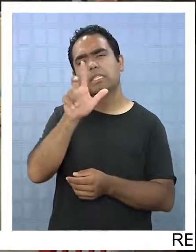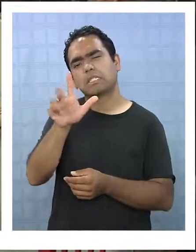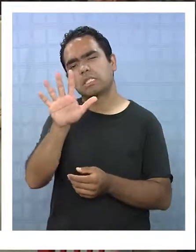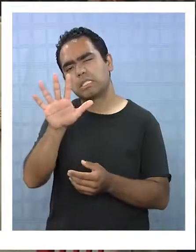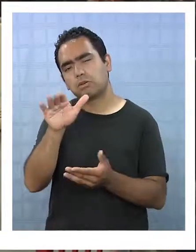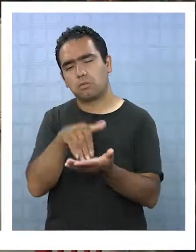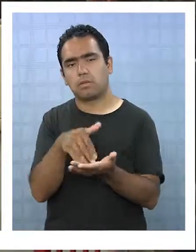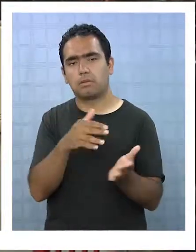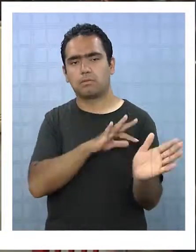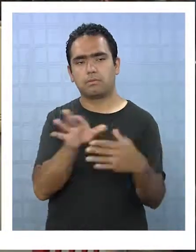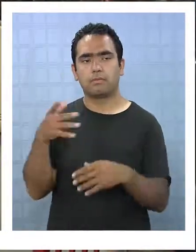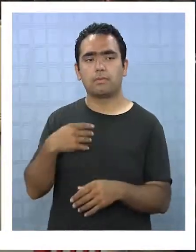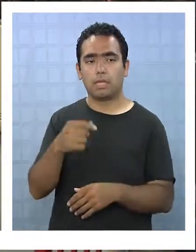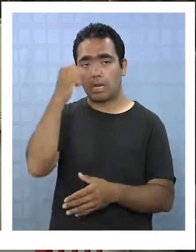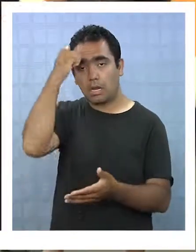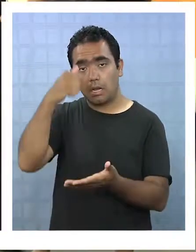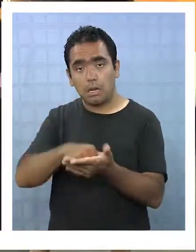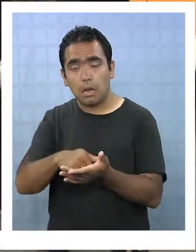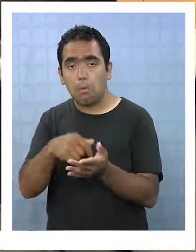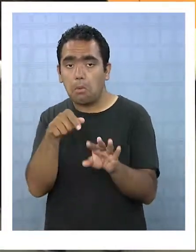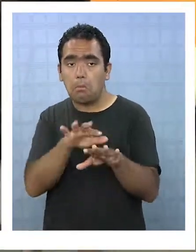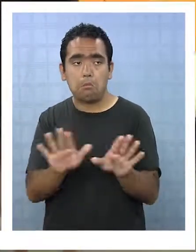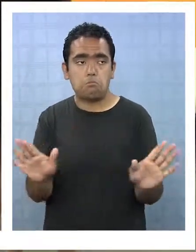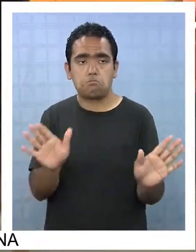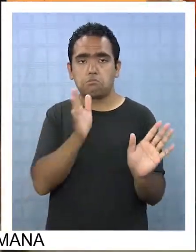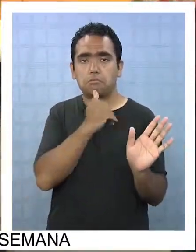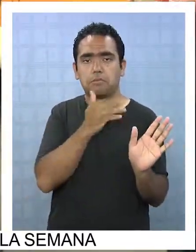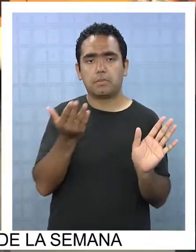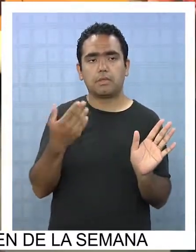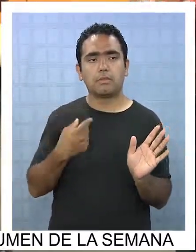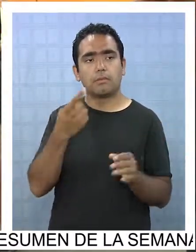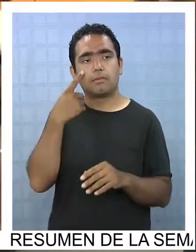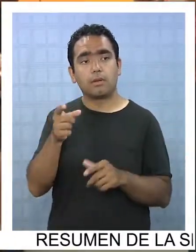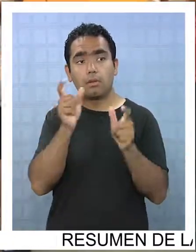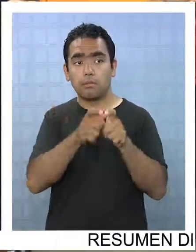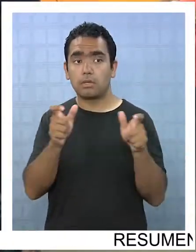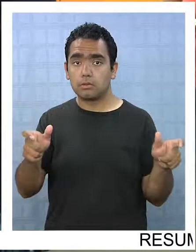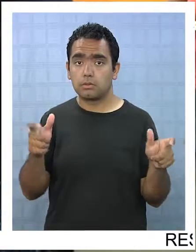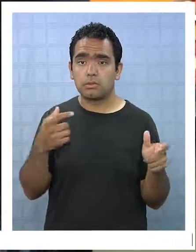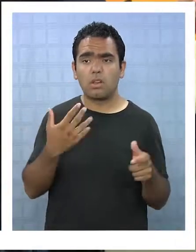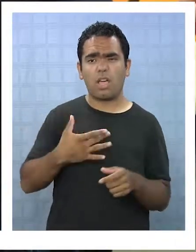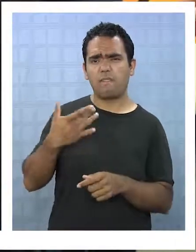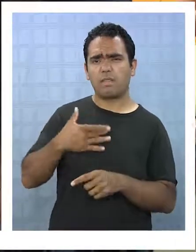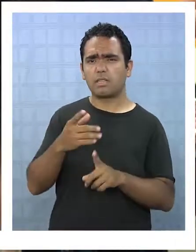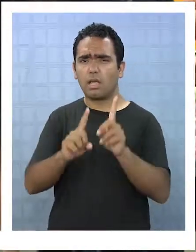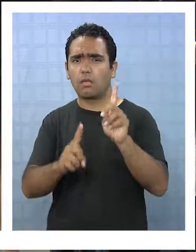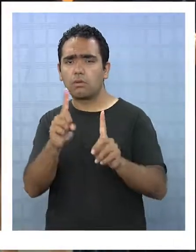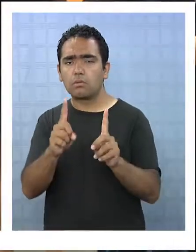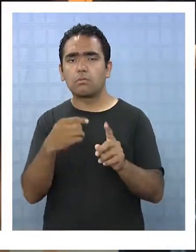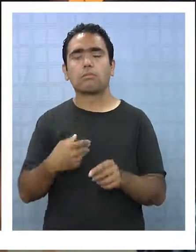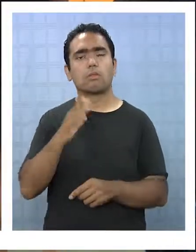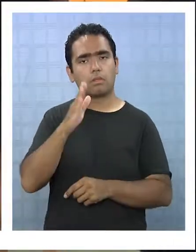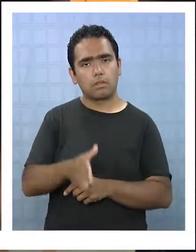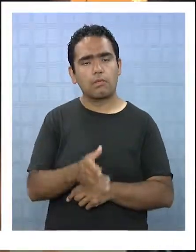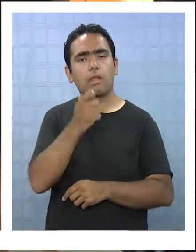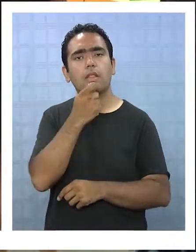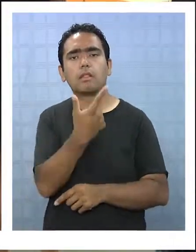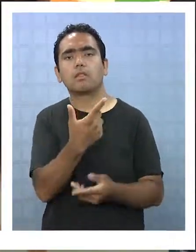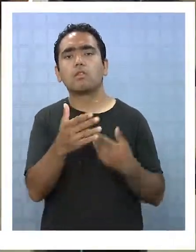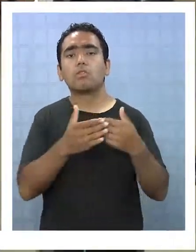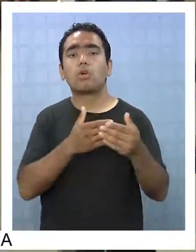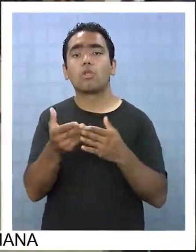Hasta aquí no aparecen reclamos por servicios deficientes, pero los pasajeros, si se vieran afectados, deben formular sus reclamos a